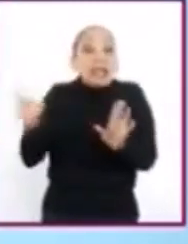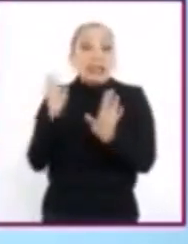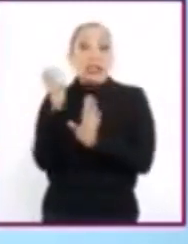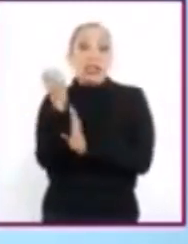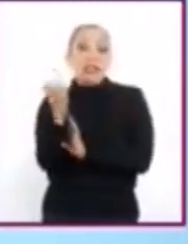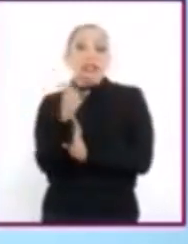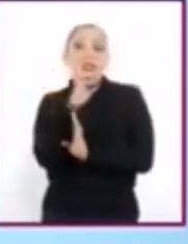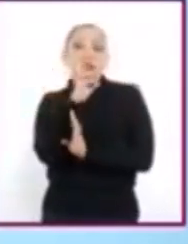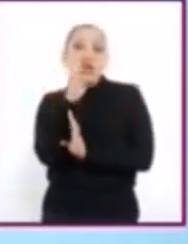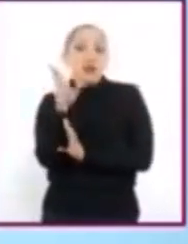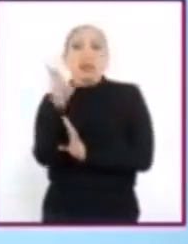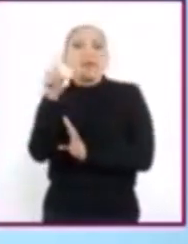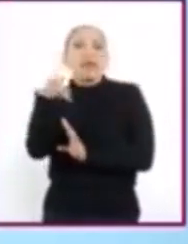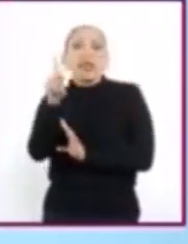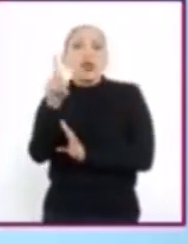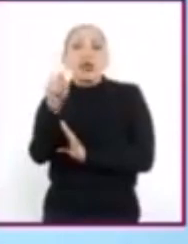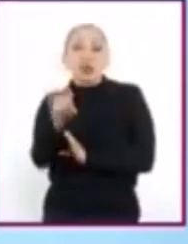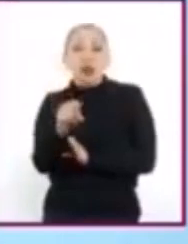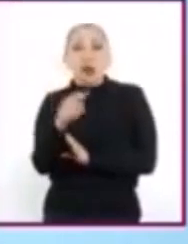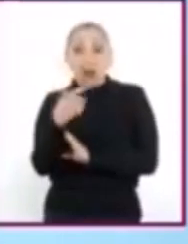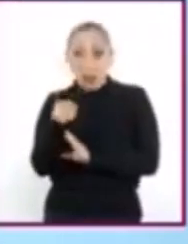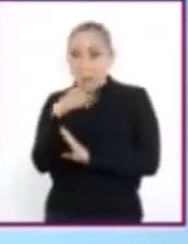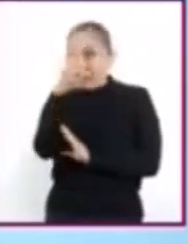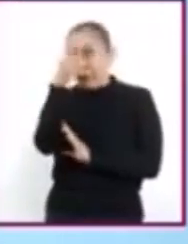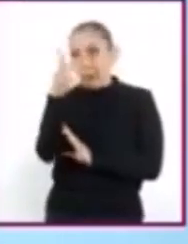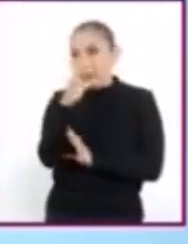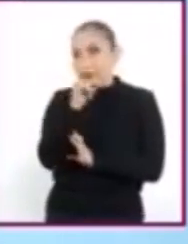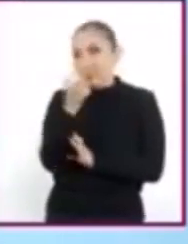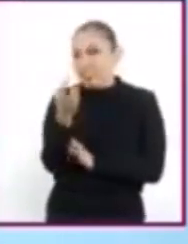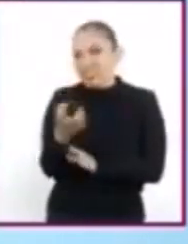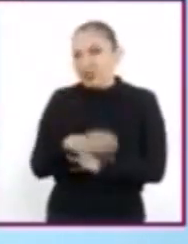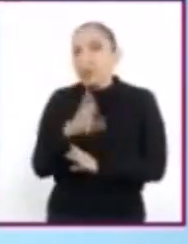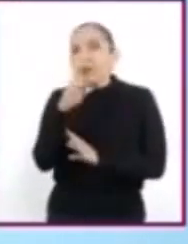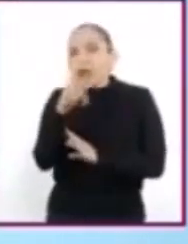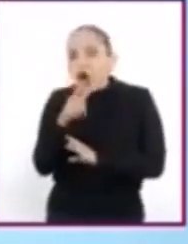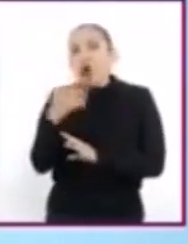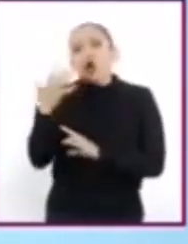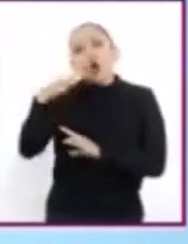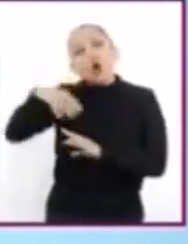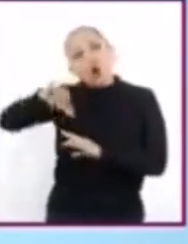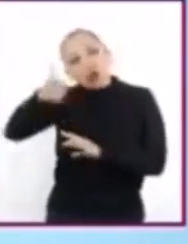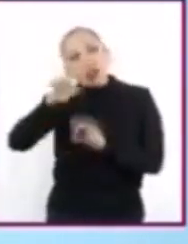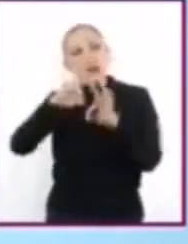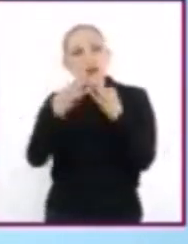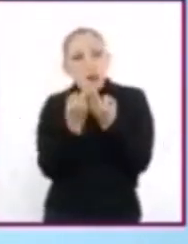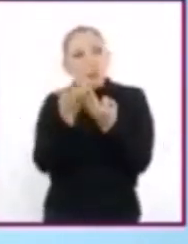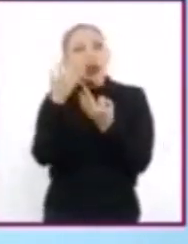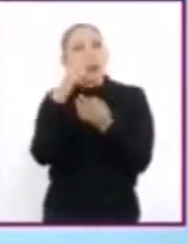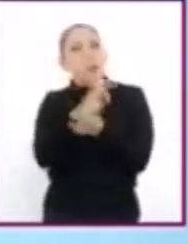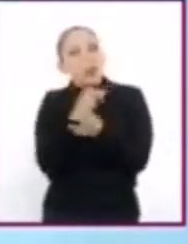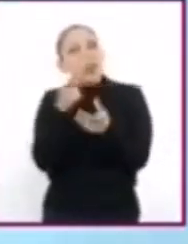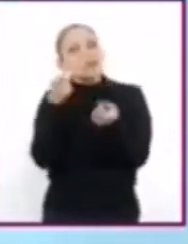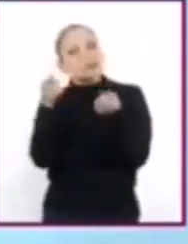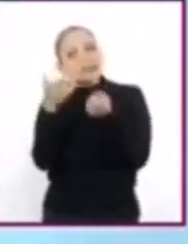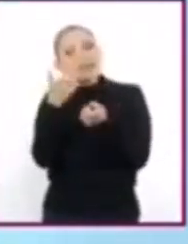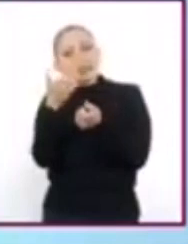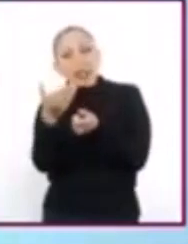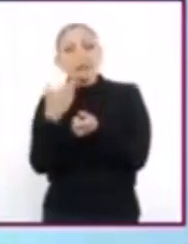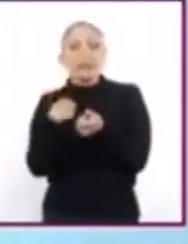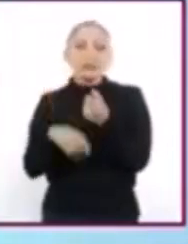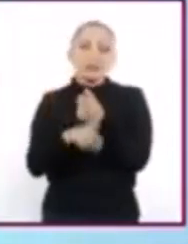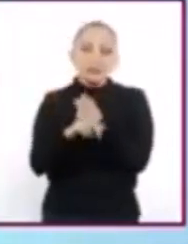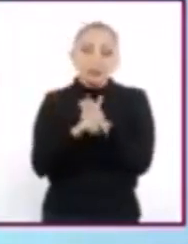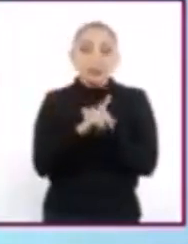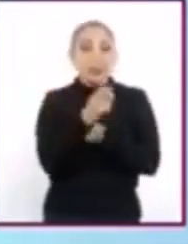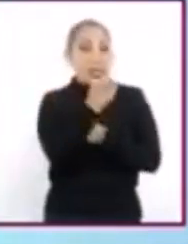al conflicto. Y de verdad, es el peor de los modos. Necesitamos formas alternativas de manejarlo. El siguiente video